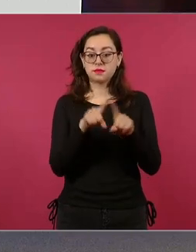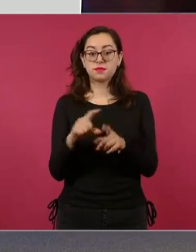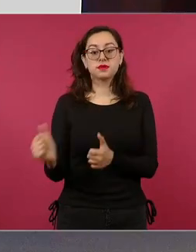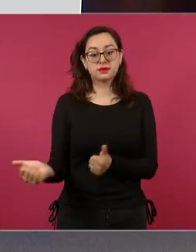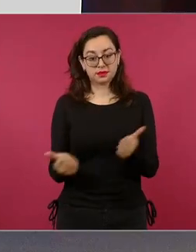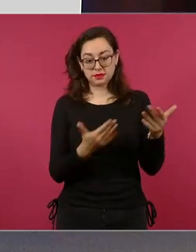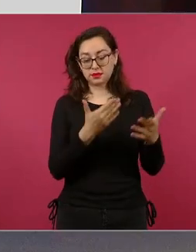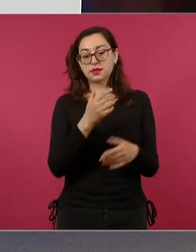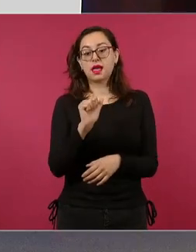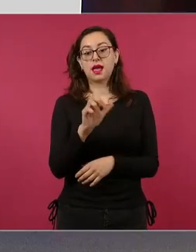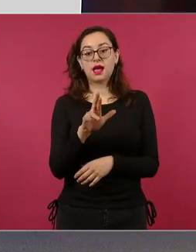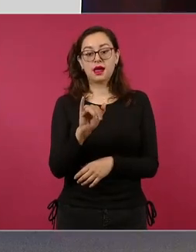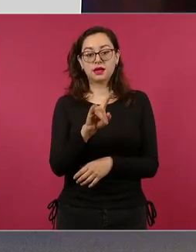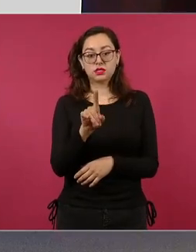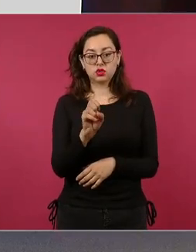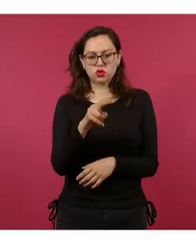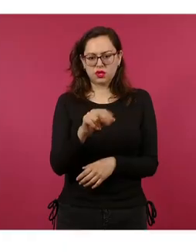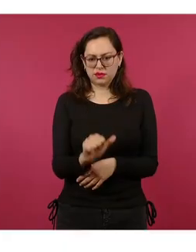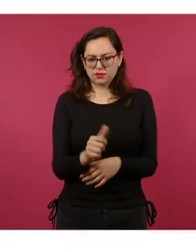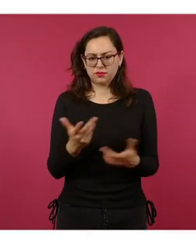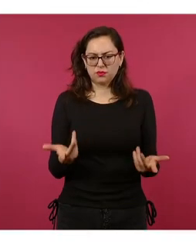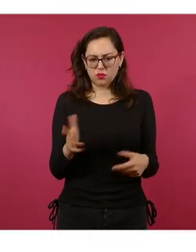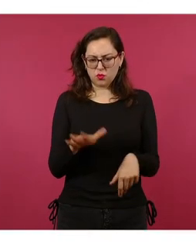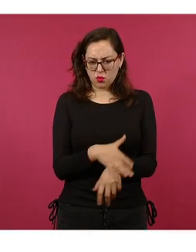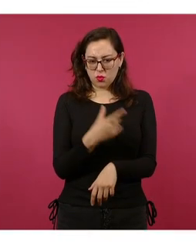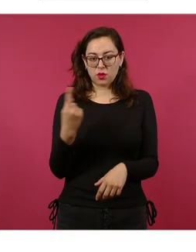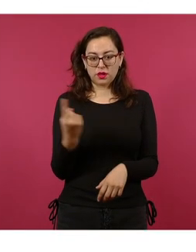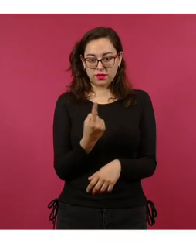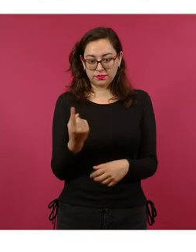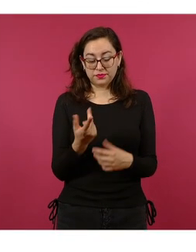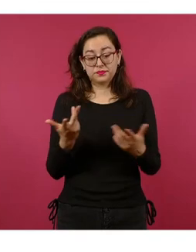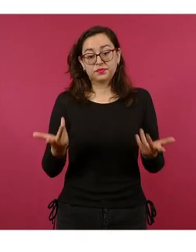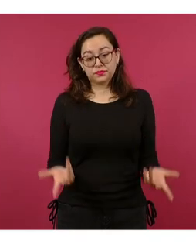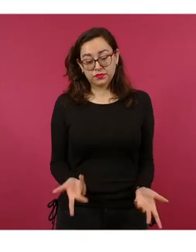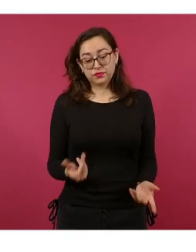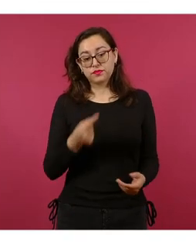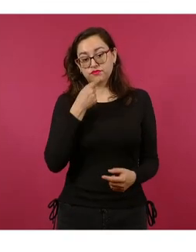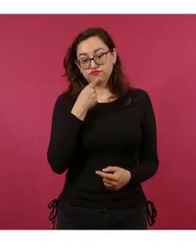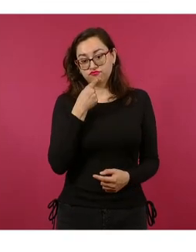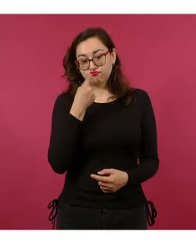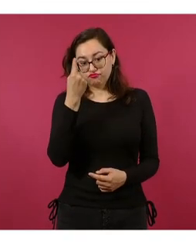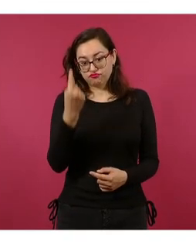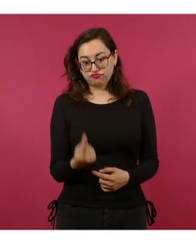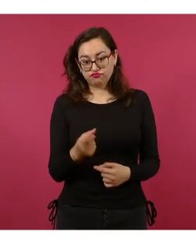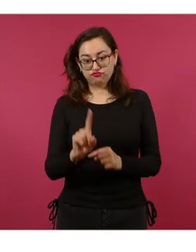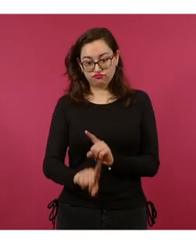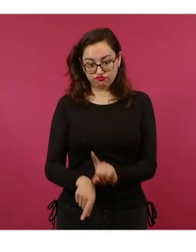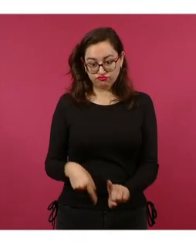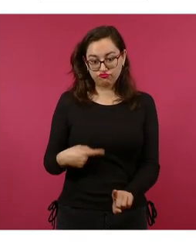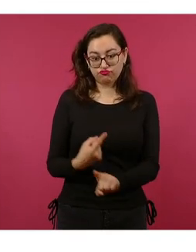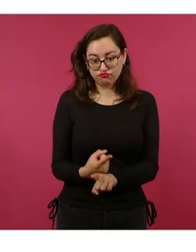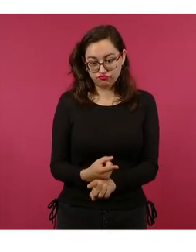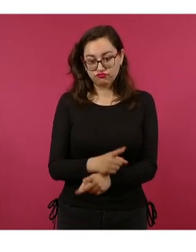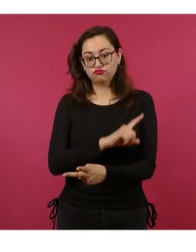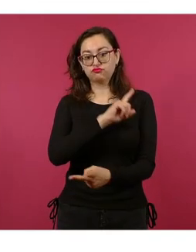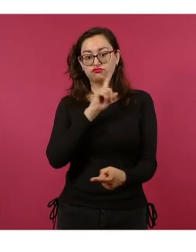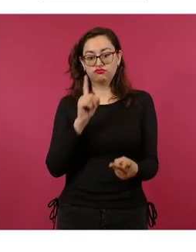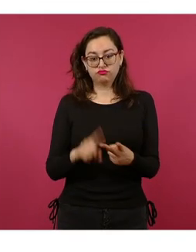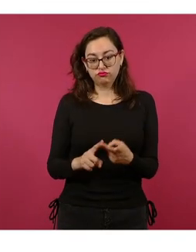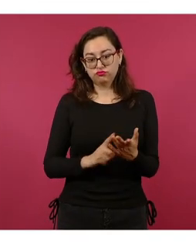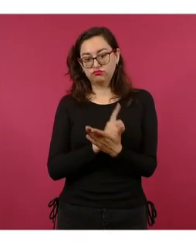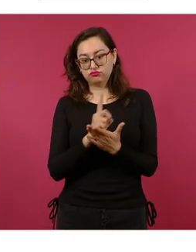Arizona. Aquí están los delitos. Allanamiento y abuso sexual de una menor, asociación delictuosa y contra la salud,